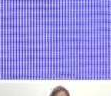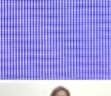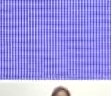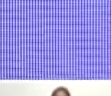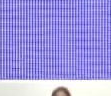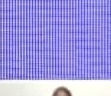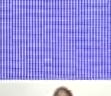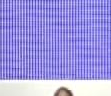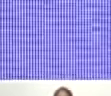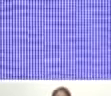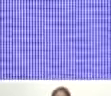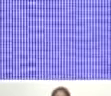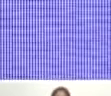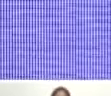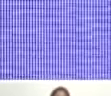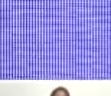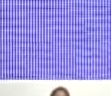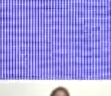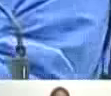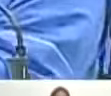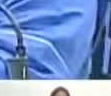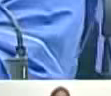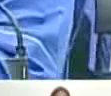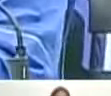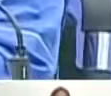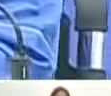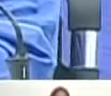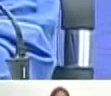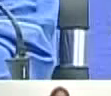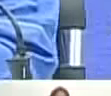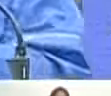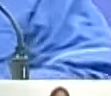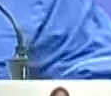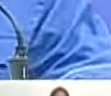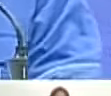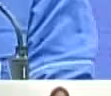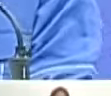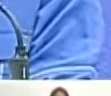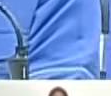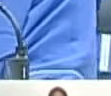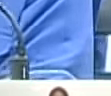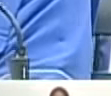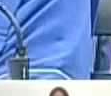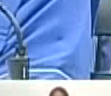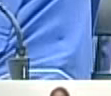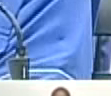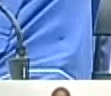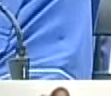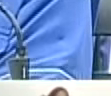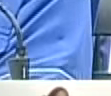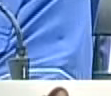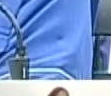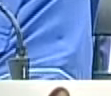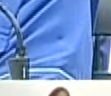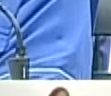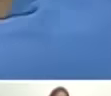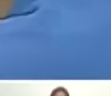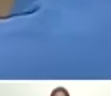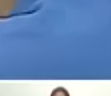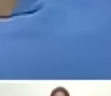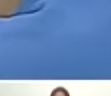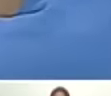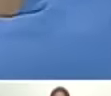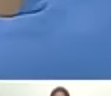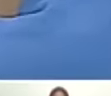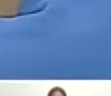desigualdades que se crearon por la guerra económica y todo eso tiene que tener ahí la base de misiones Irene ok mi